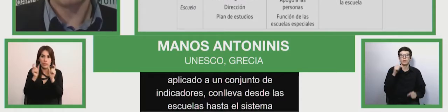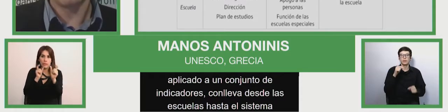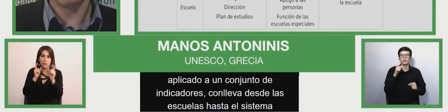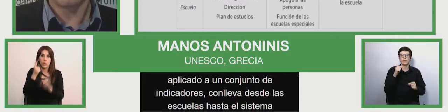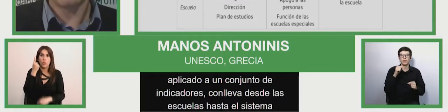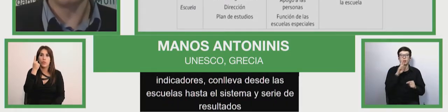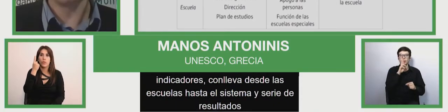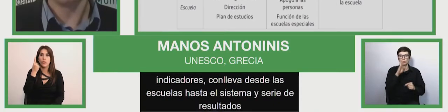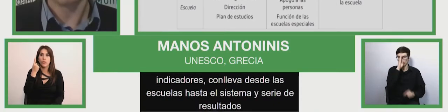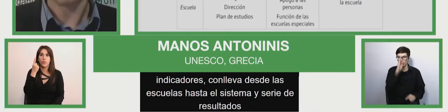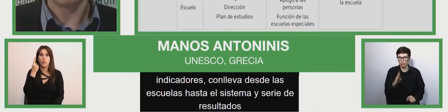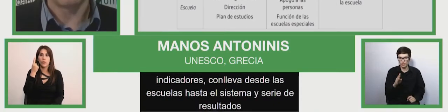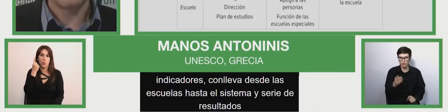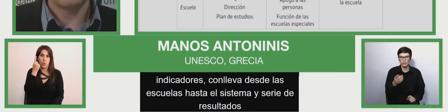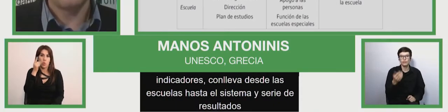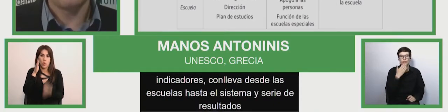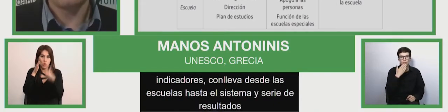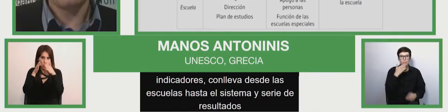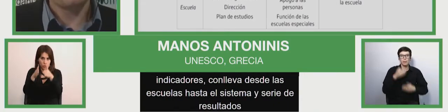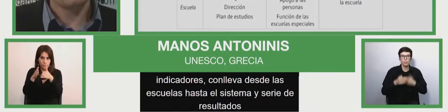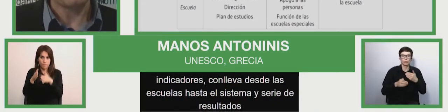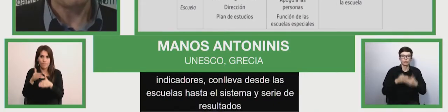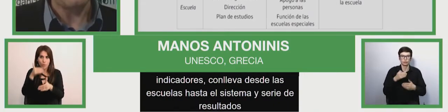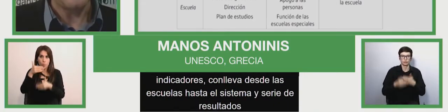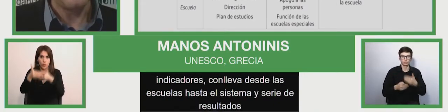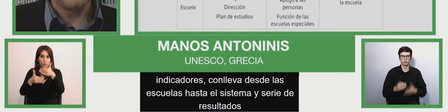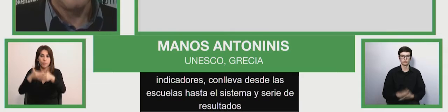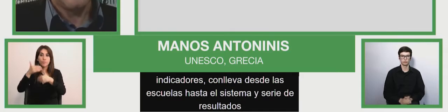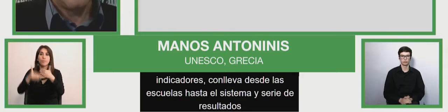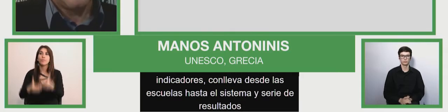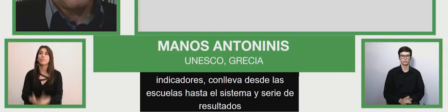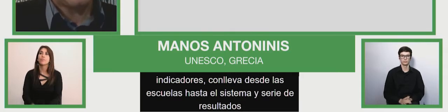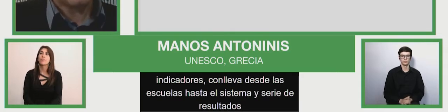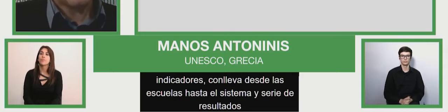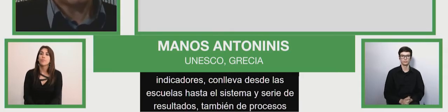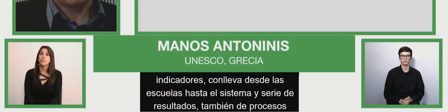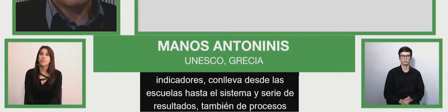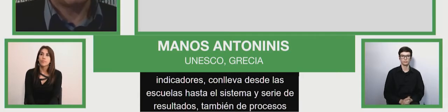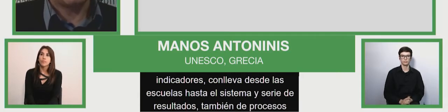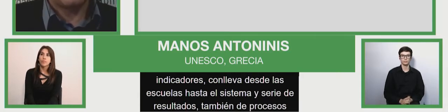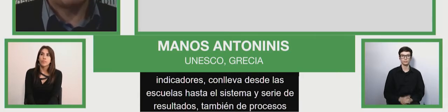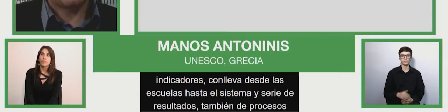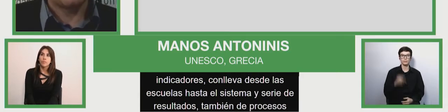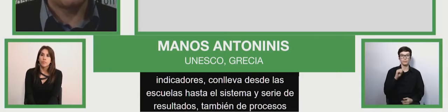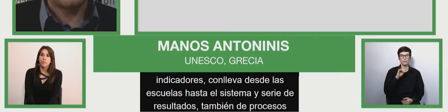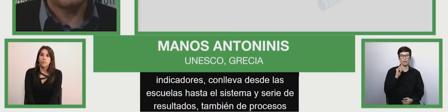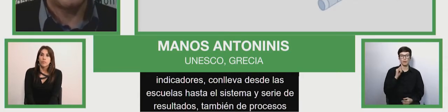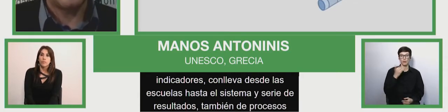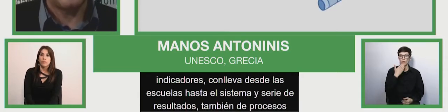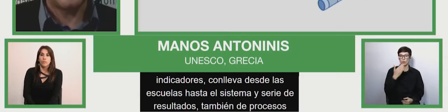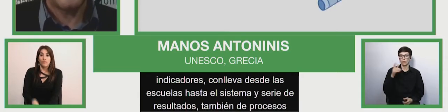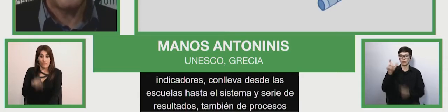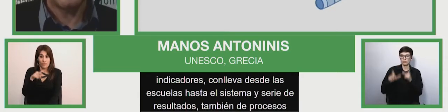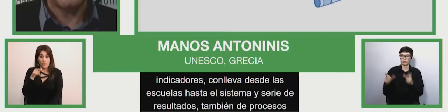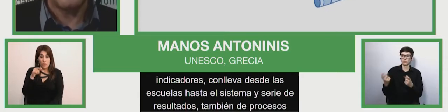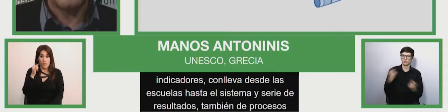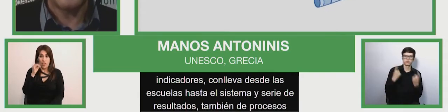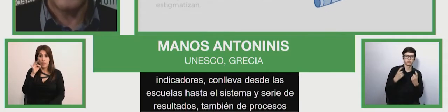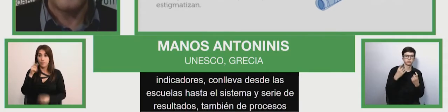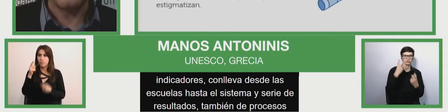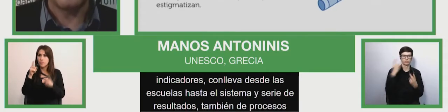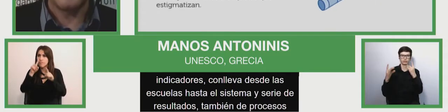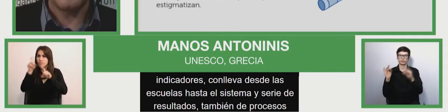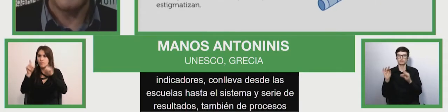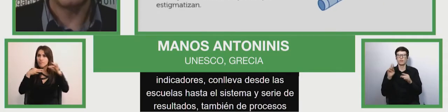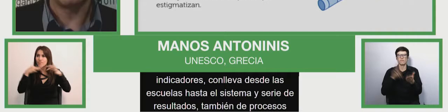directos, sino también de procesos. Las etiquetas afectan a las personas etiquetadas y las